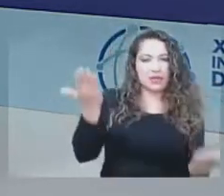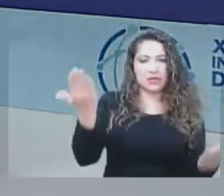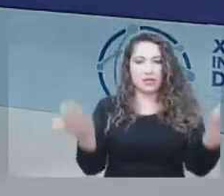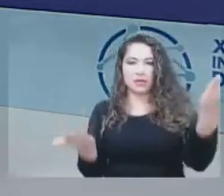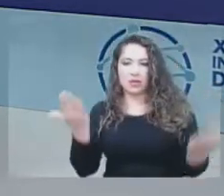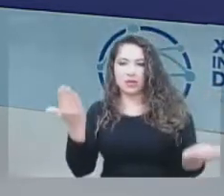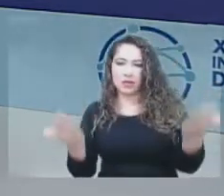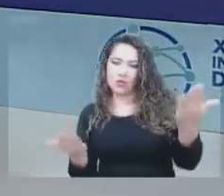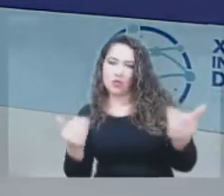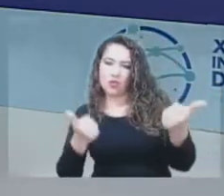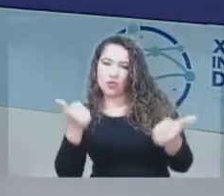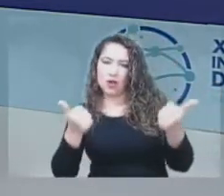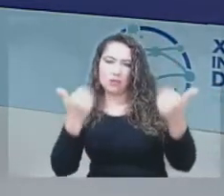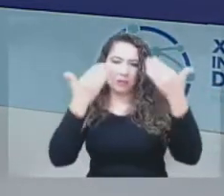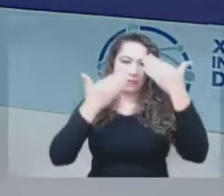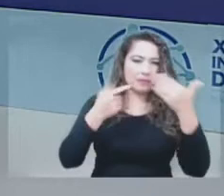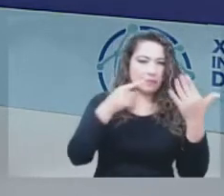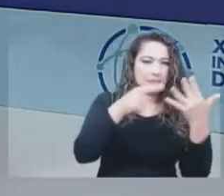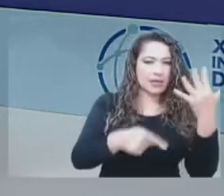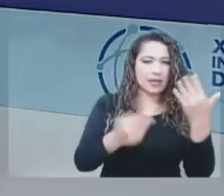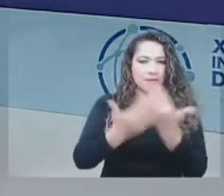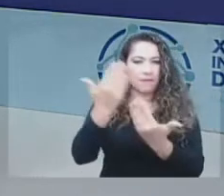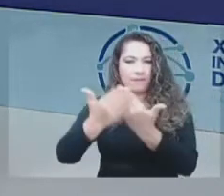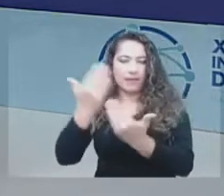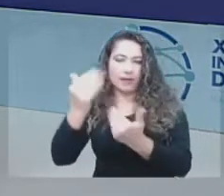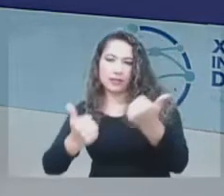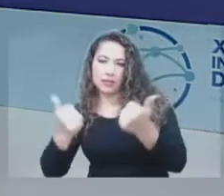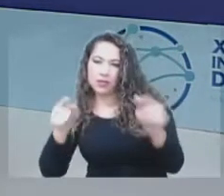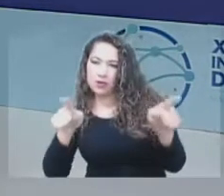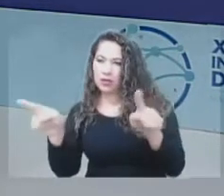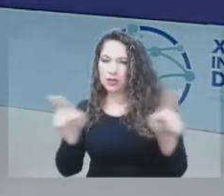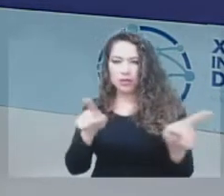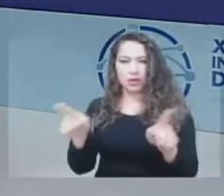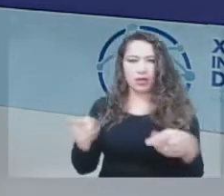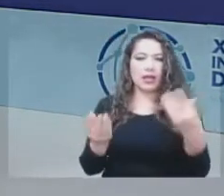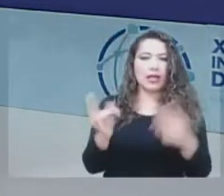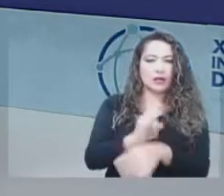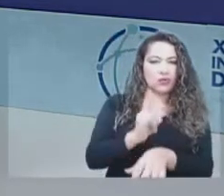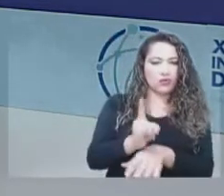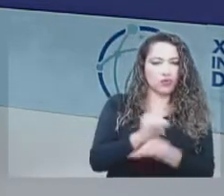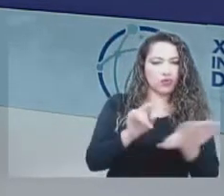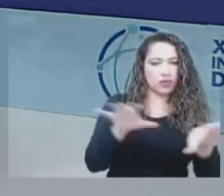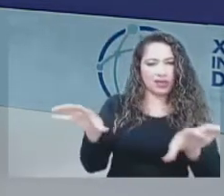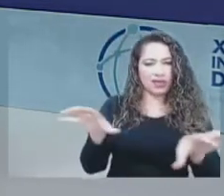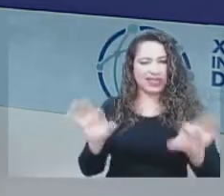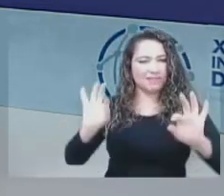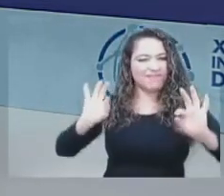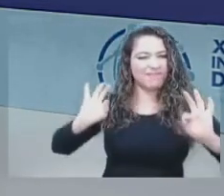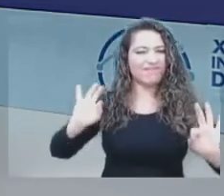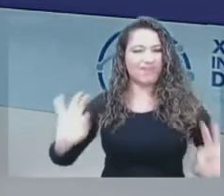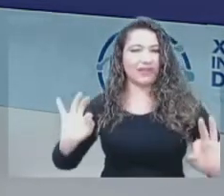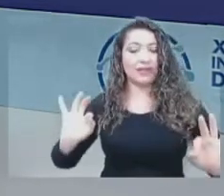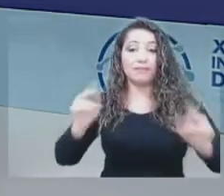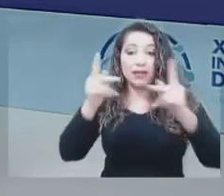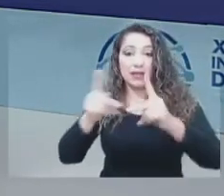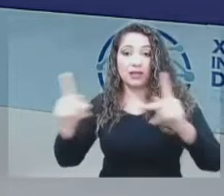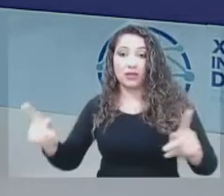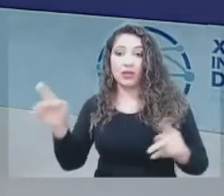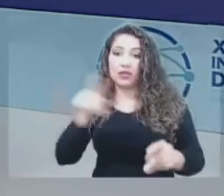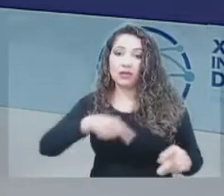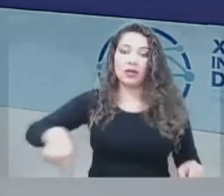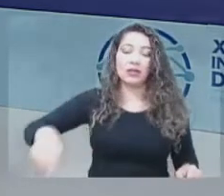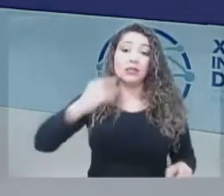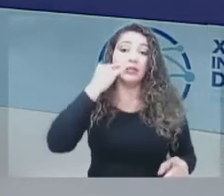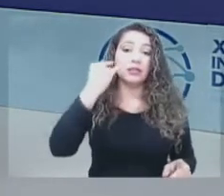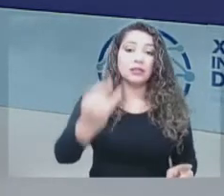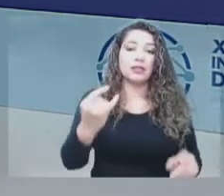facilitar que los interesados en este tipo de espectro